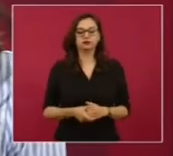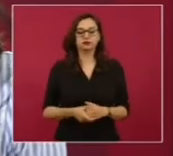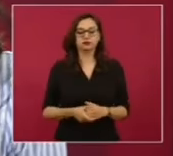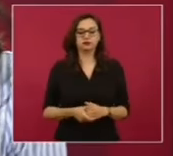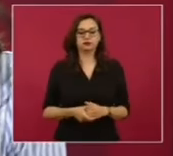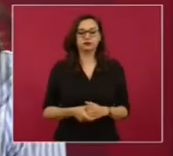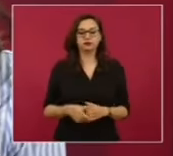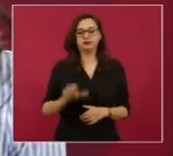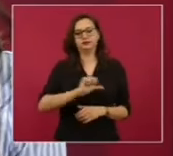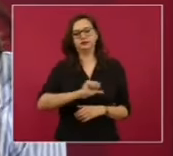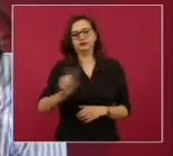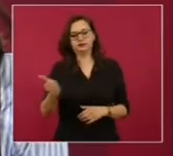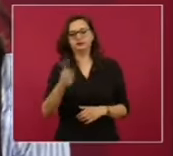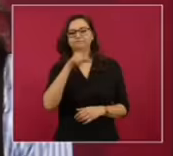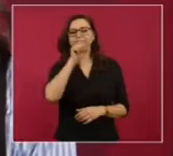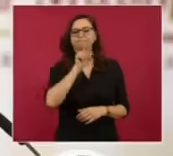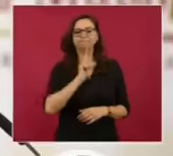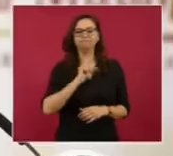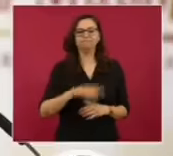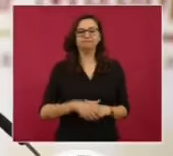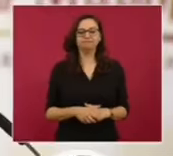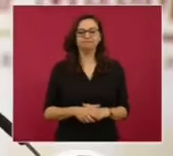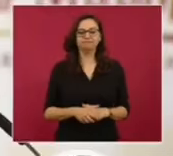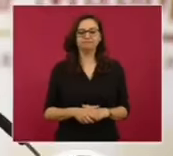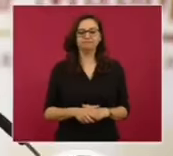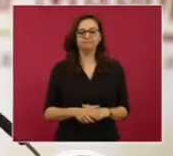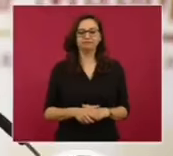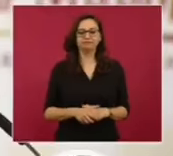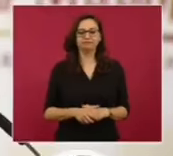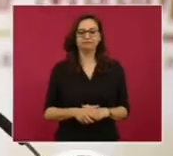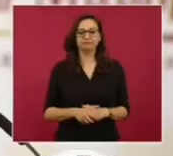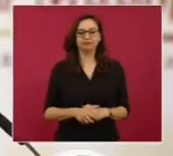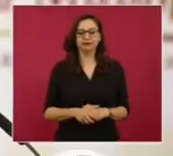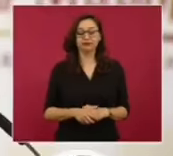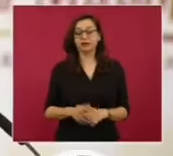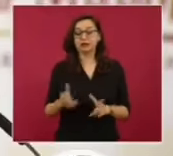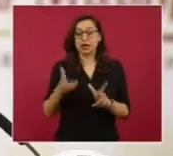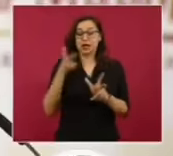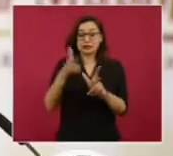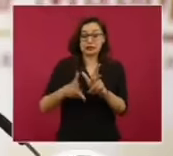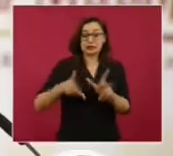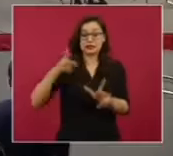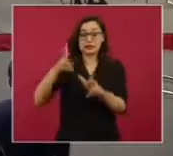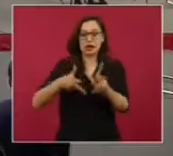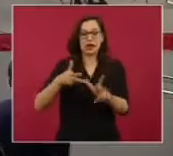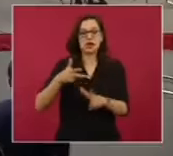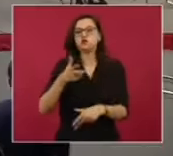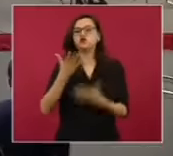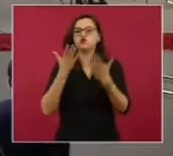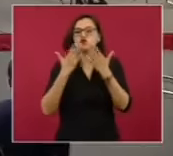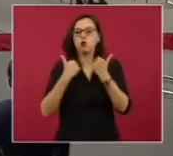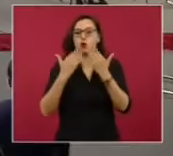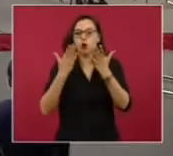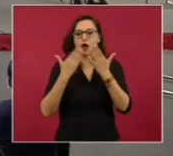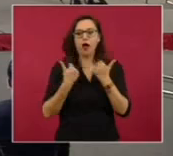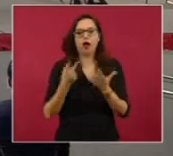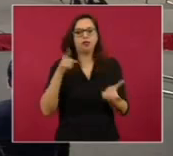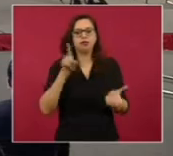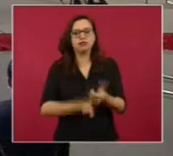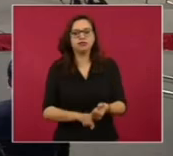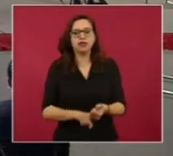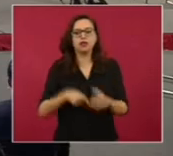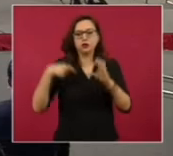Tenemos otra, el tren simulador falso. Cuando el presidente y una